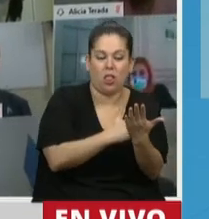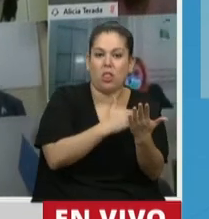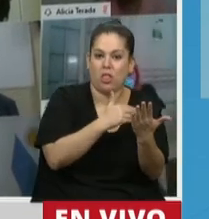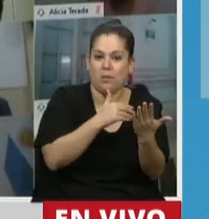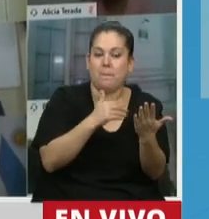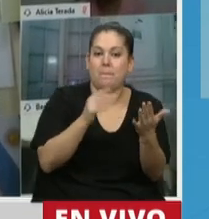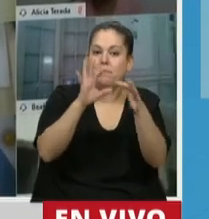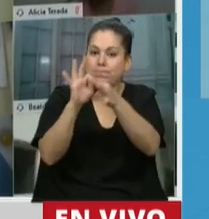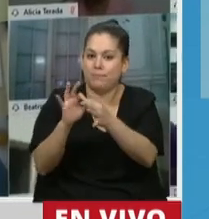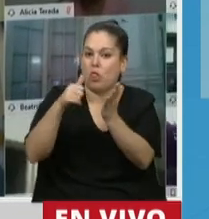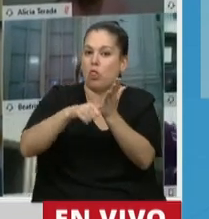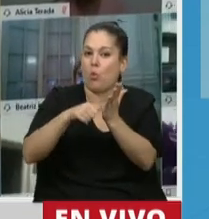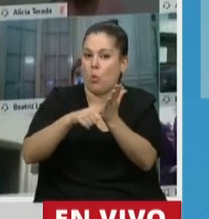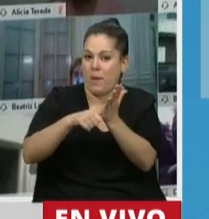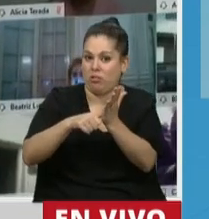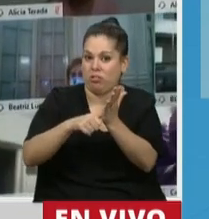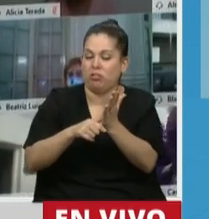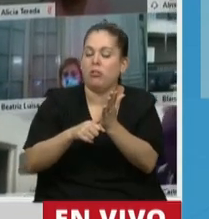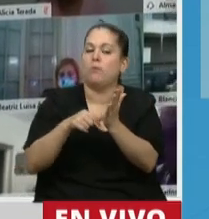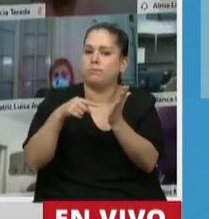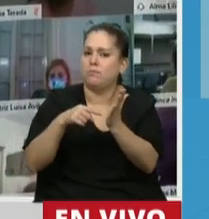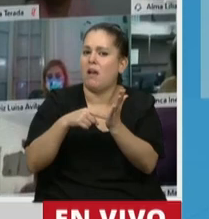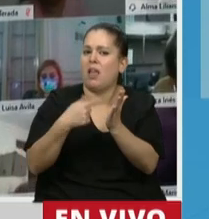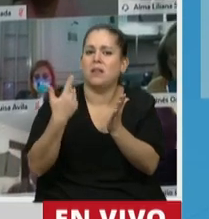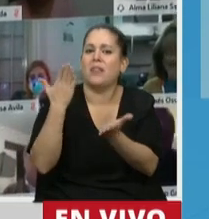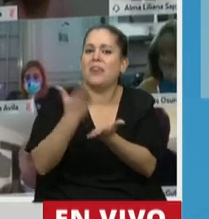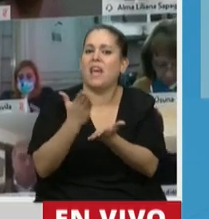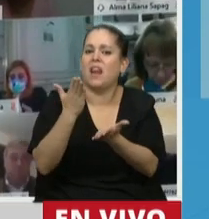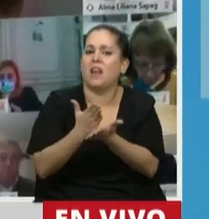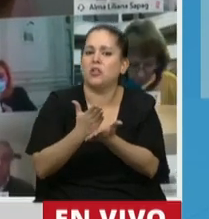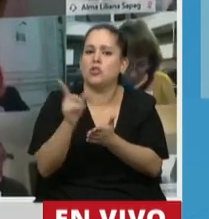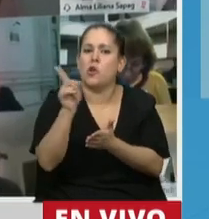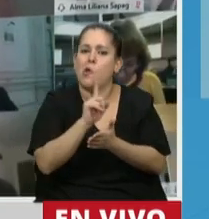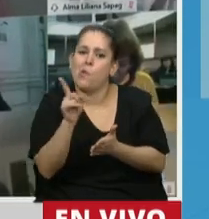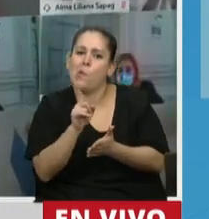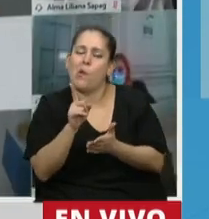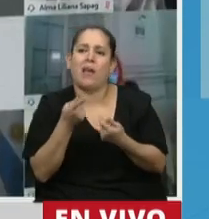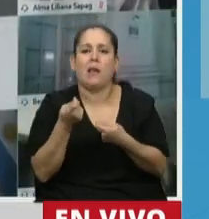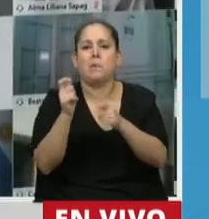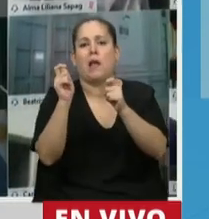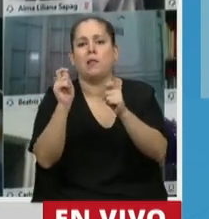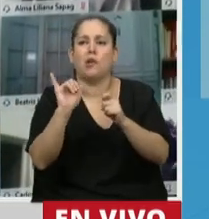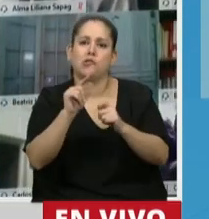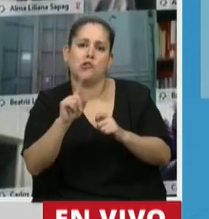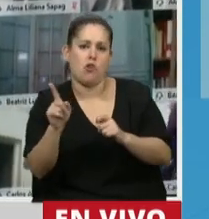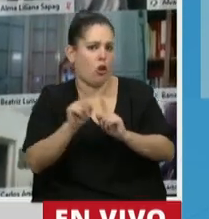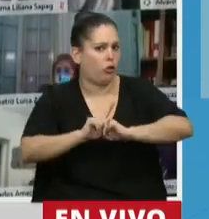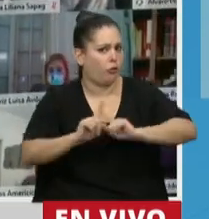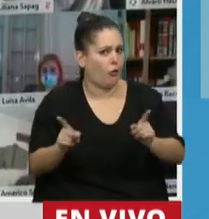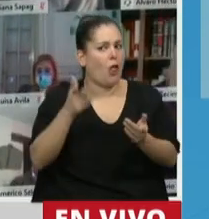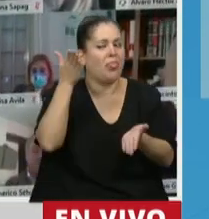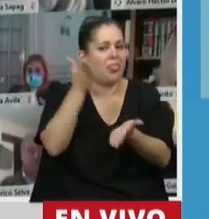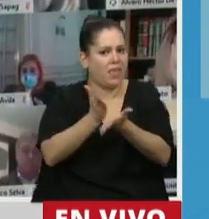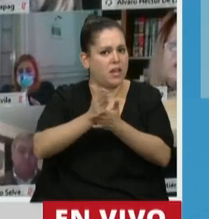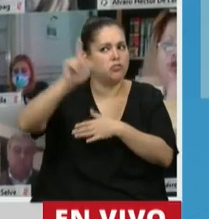de identidad, es un derecho. No es una cuestión de índole administrativa. Es un derecho